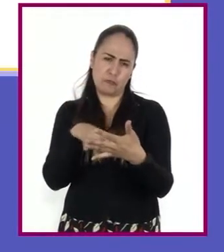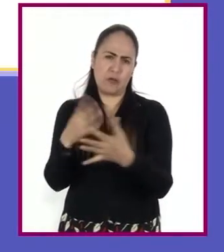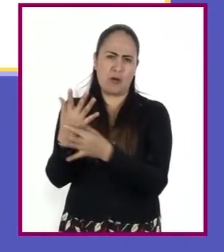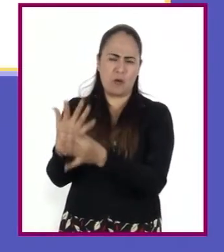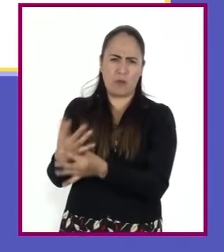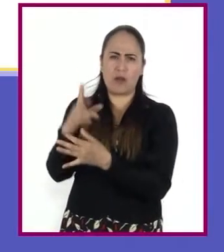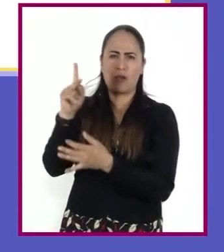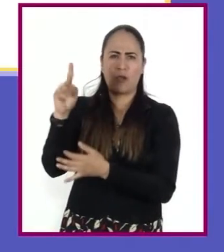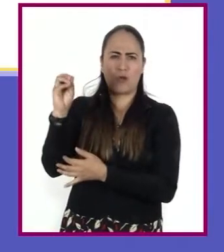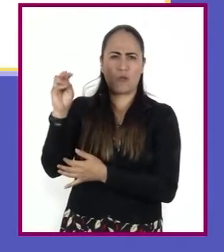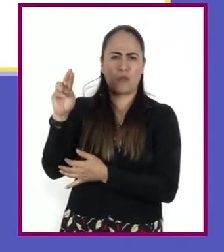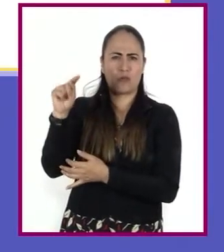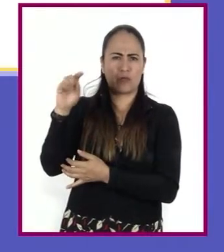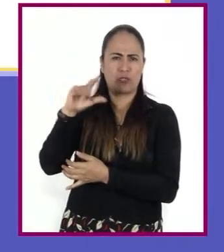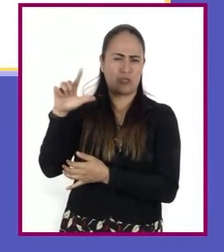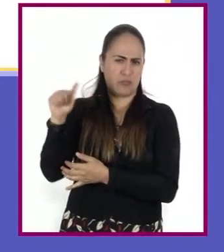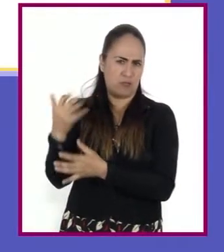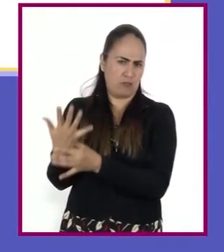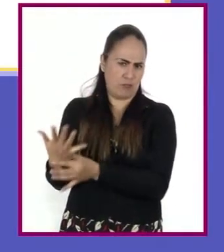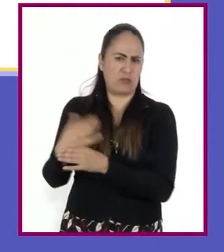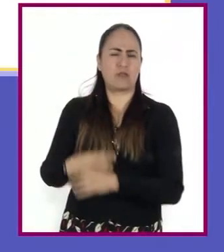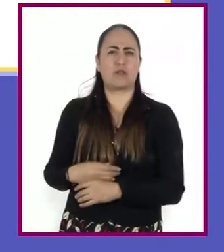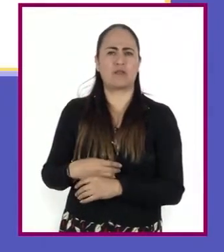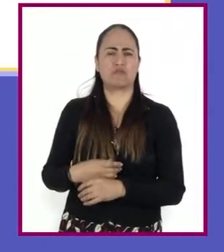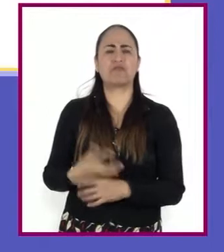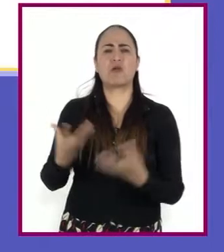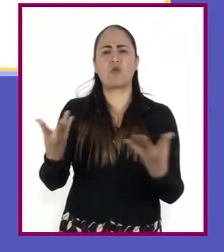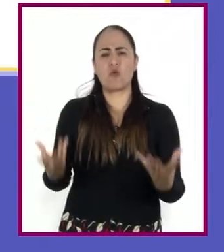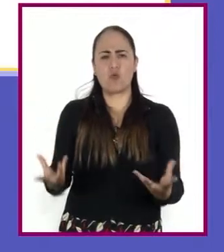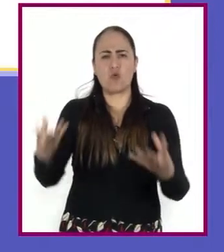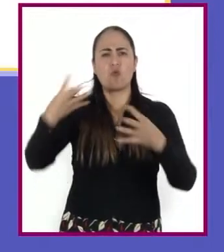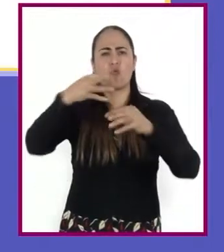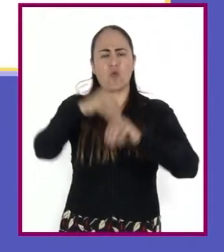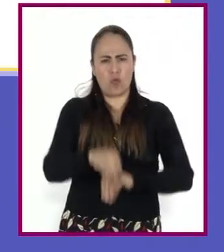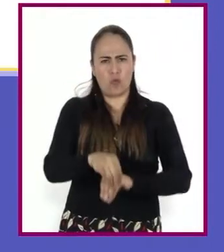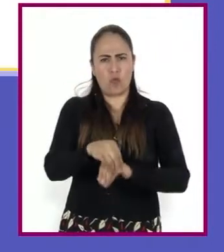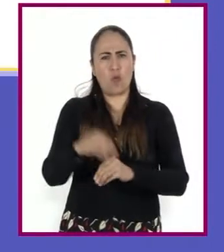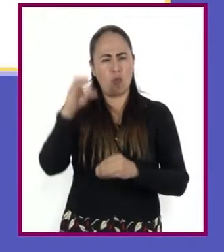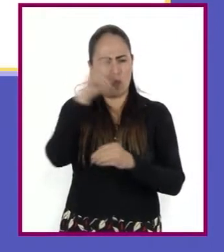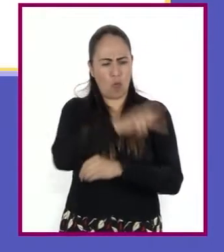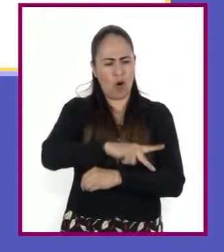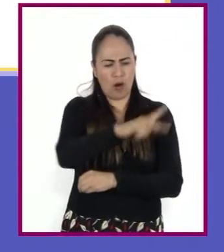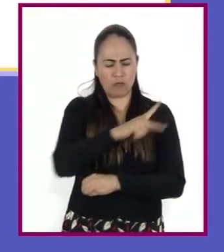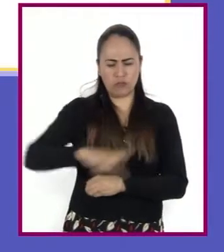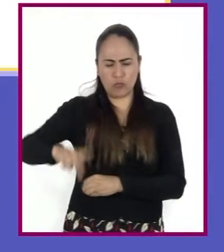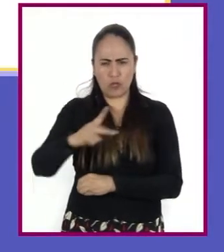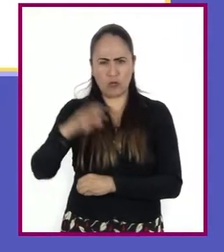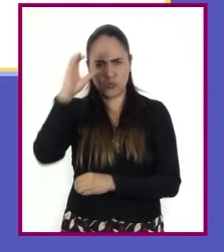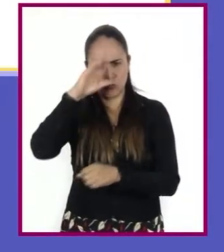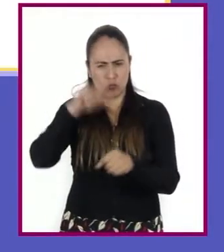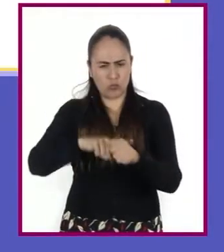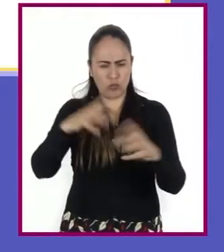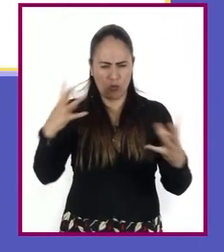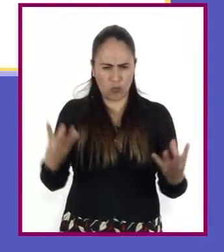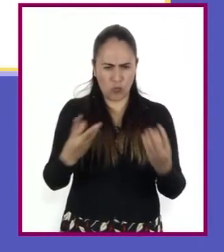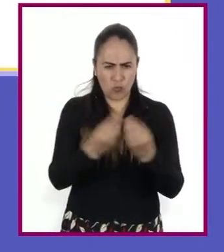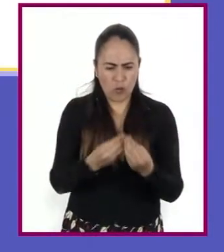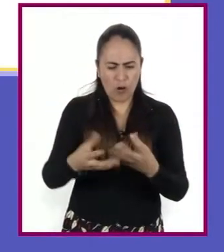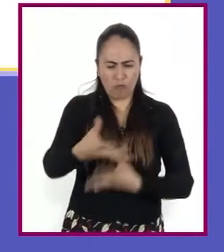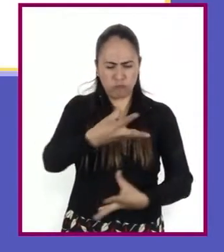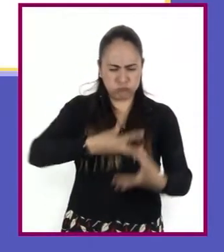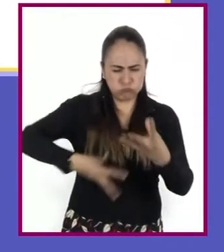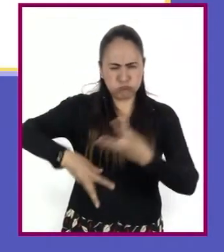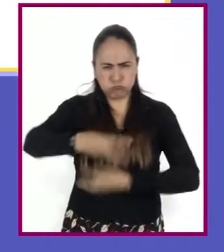León Portilla como la fusión de pueblos y culturas, intercambios de todas clases